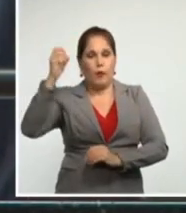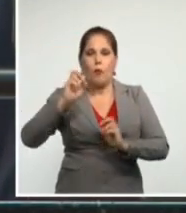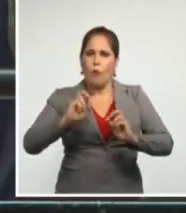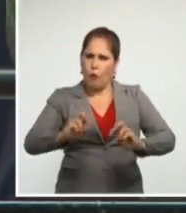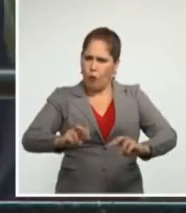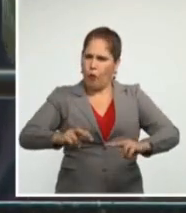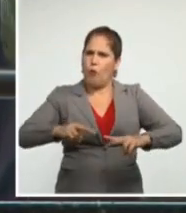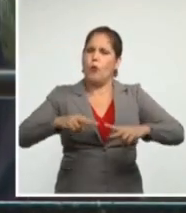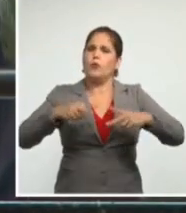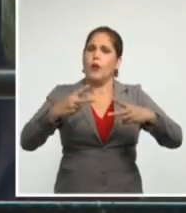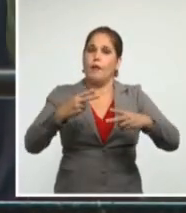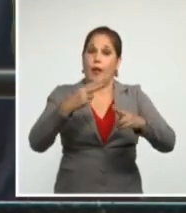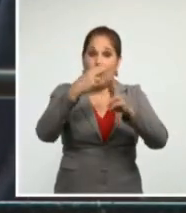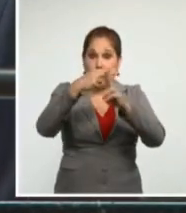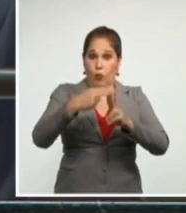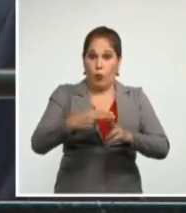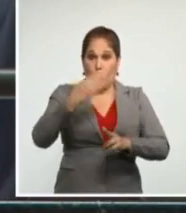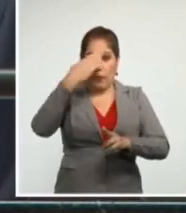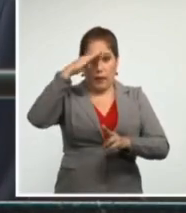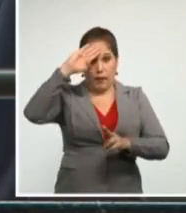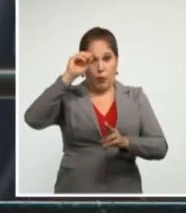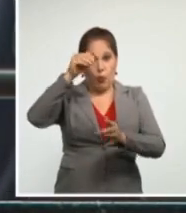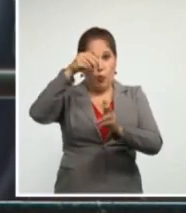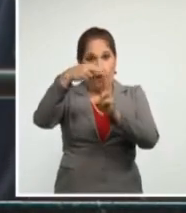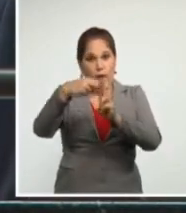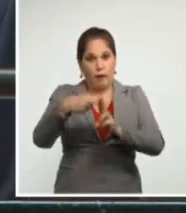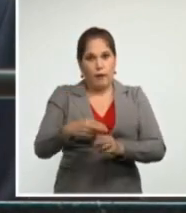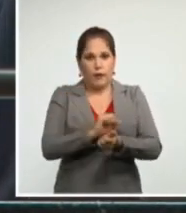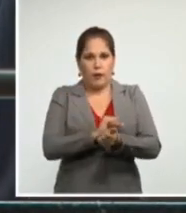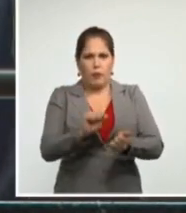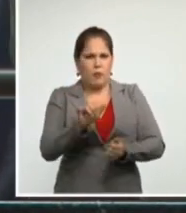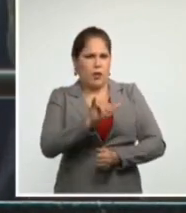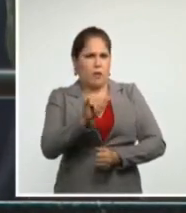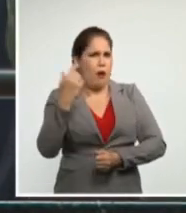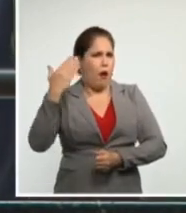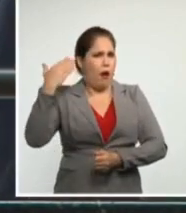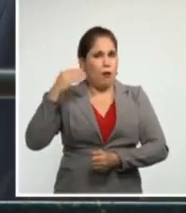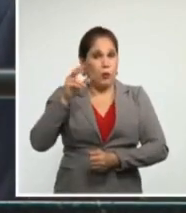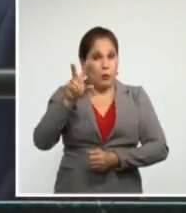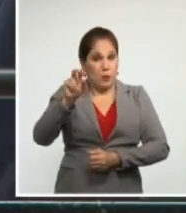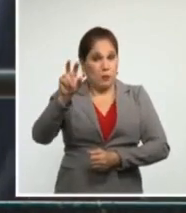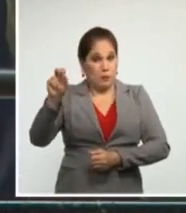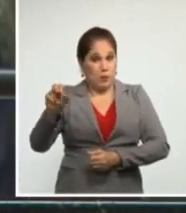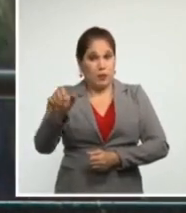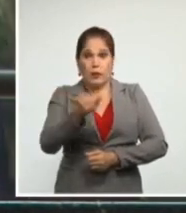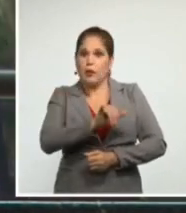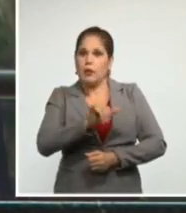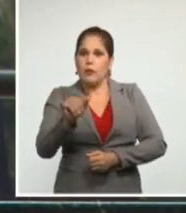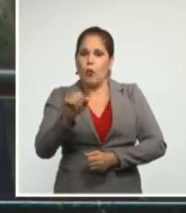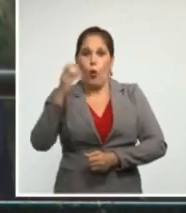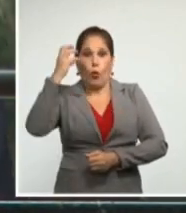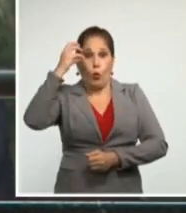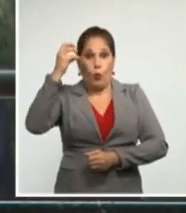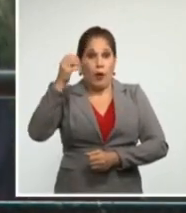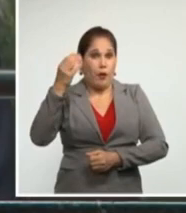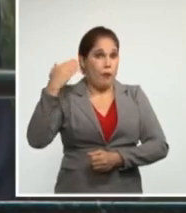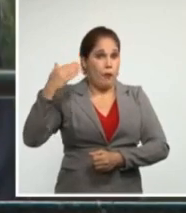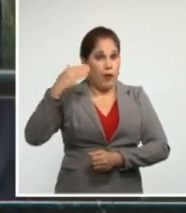a calificar a Cuba igual que lo había hecho en 2020 durante el gobierno anterior